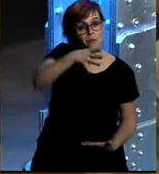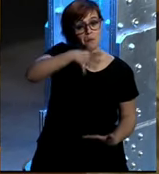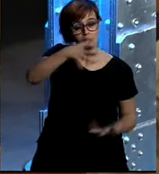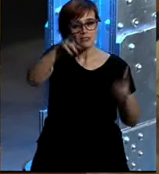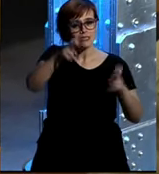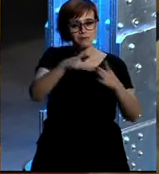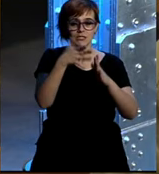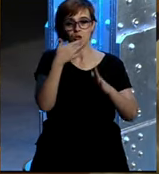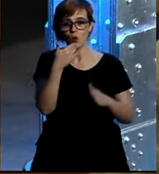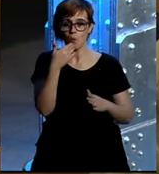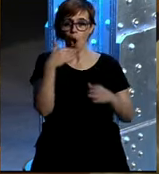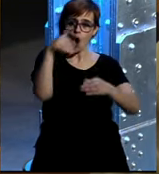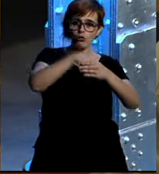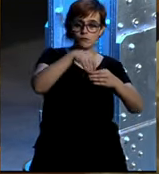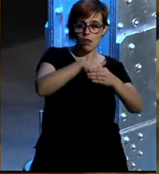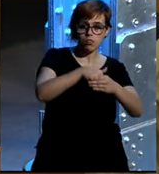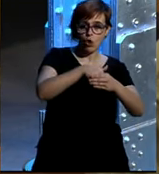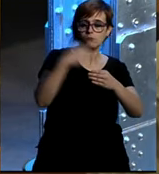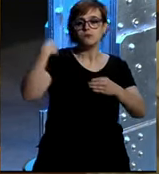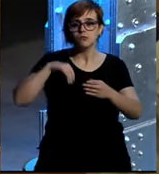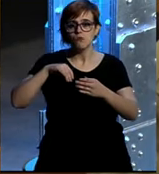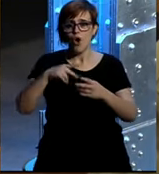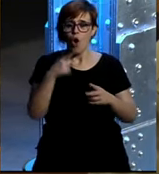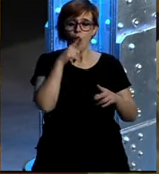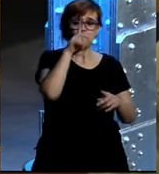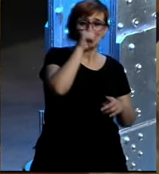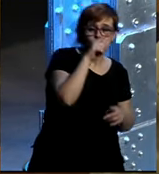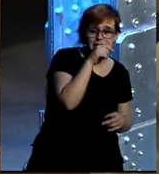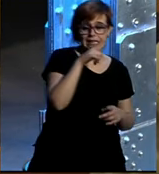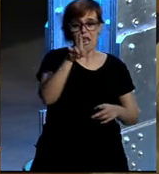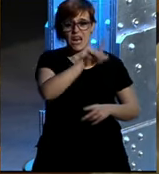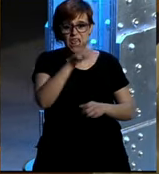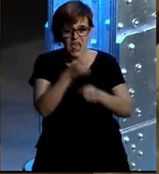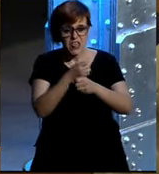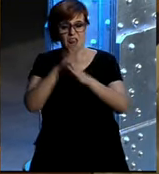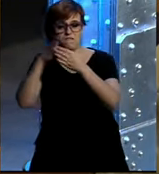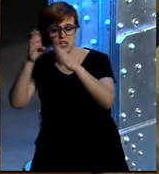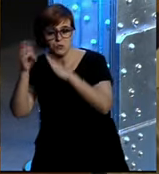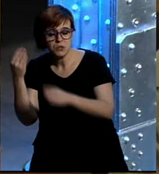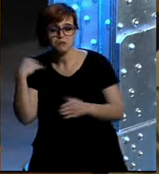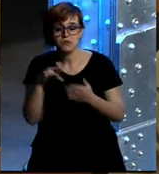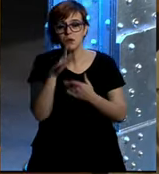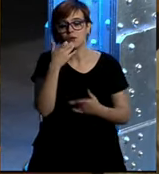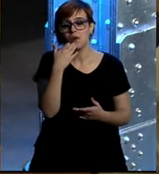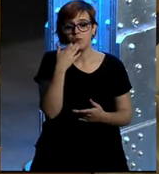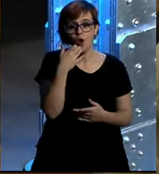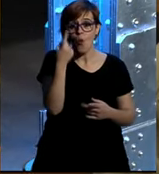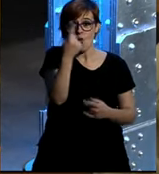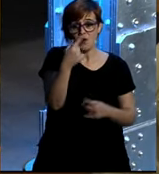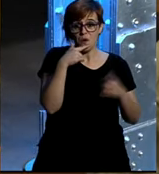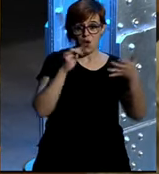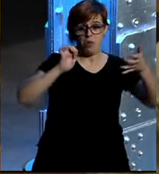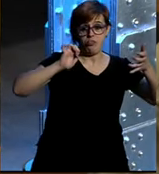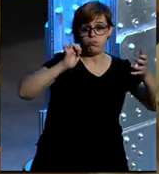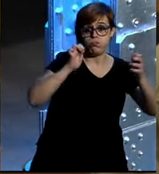la réplica del mismo contenido en Twitter en Facebook en LinkedIn y entonces la diferencia es que uno pone 140 caracteres